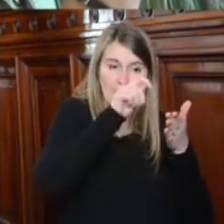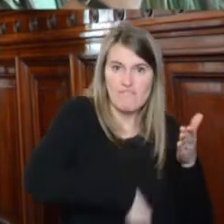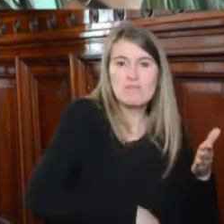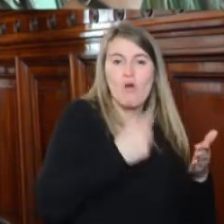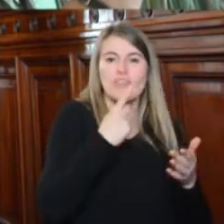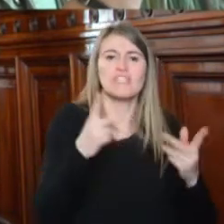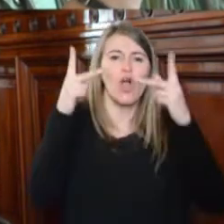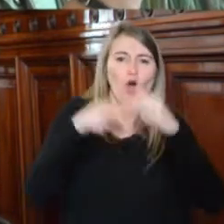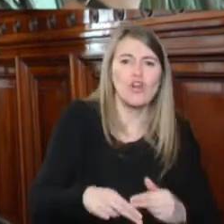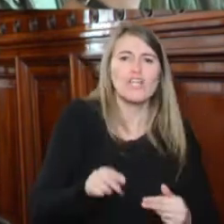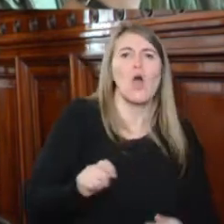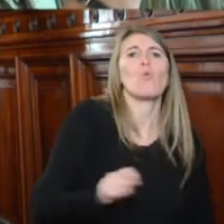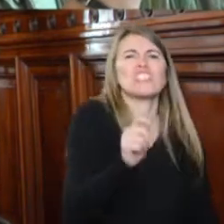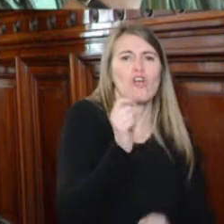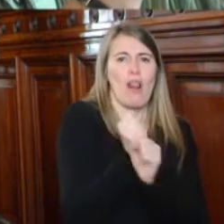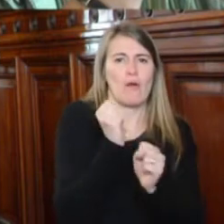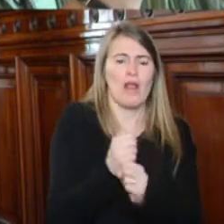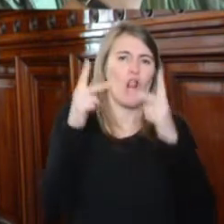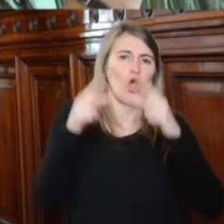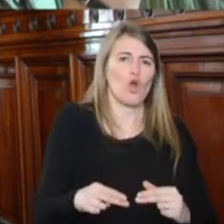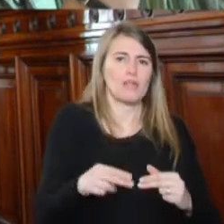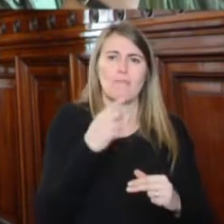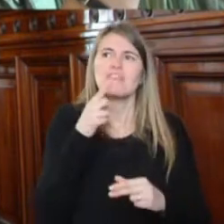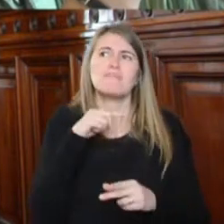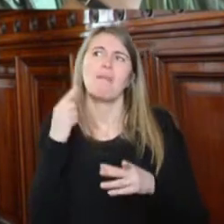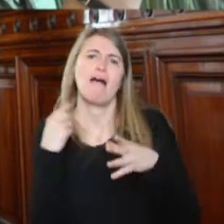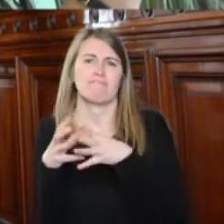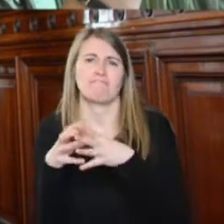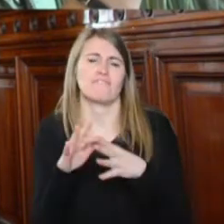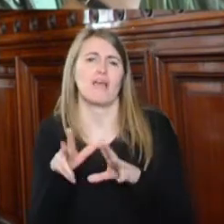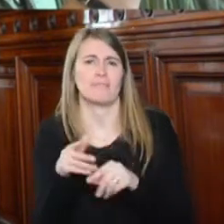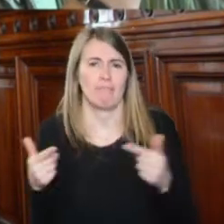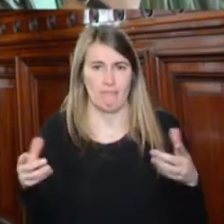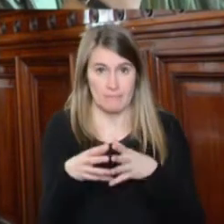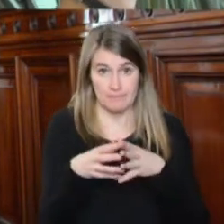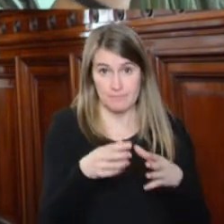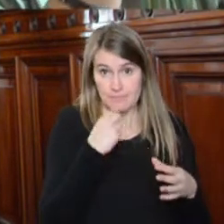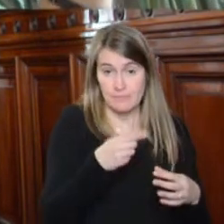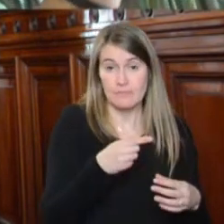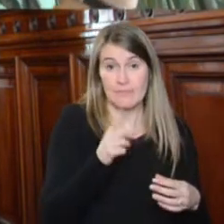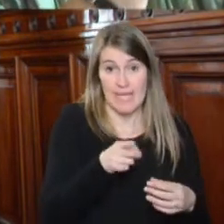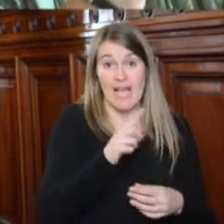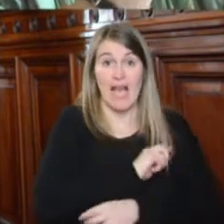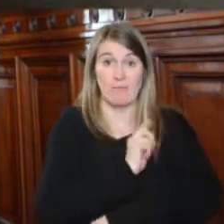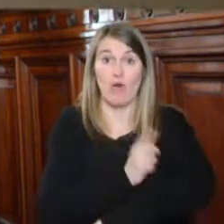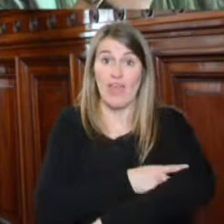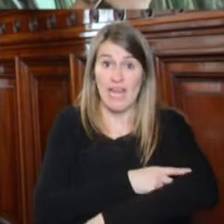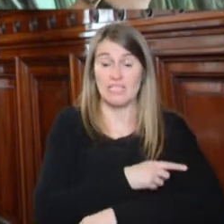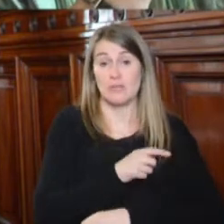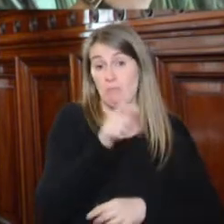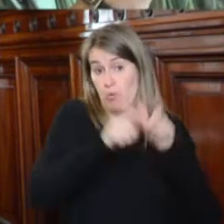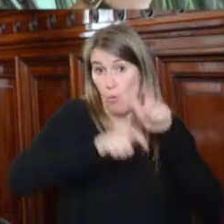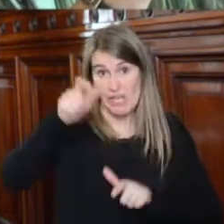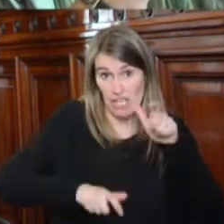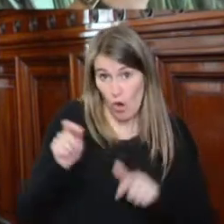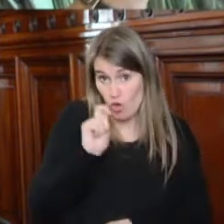industria del juicio laboral que funciona con una lógica mafiosa. Estas acciones de los poderes públicos no sólo están dirigidas a